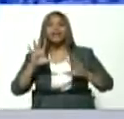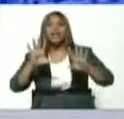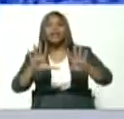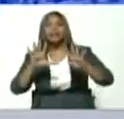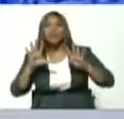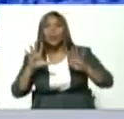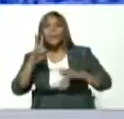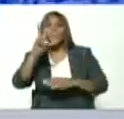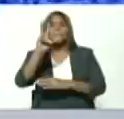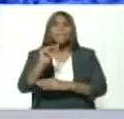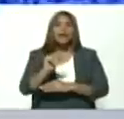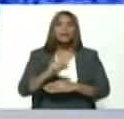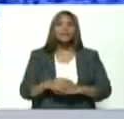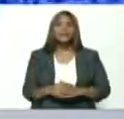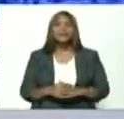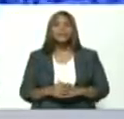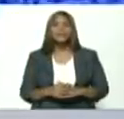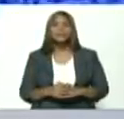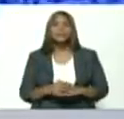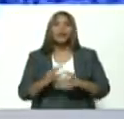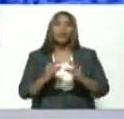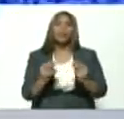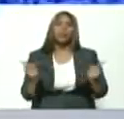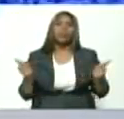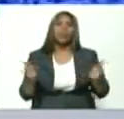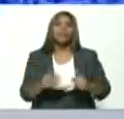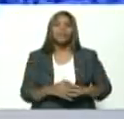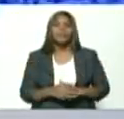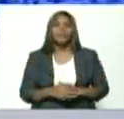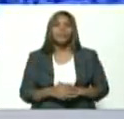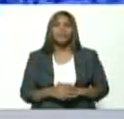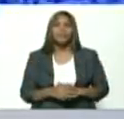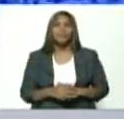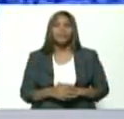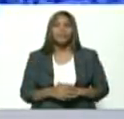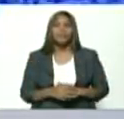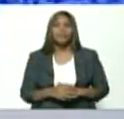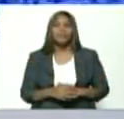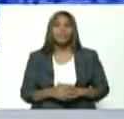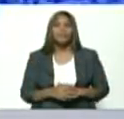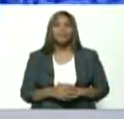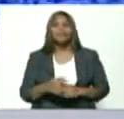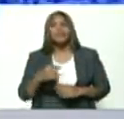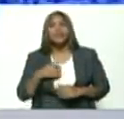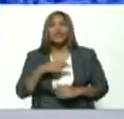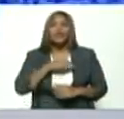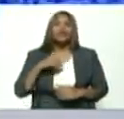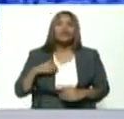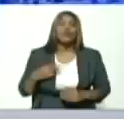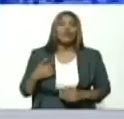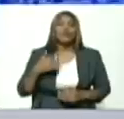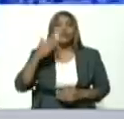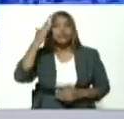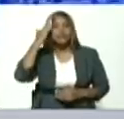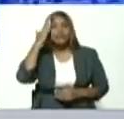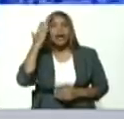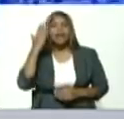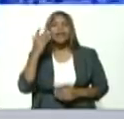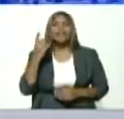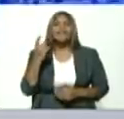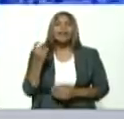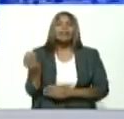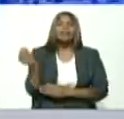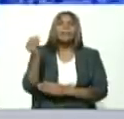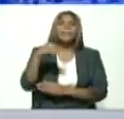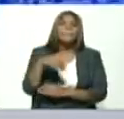20, se disolvió. no lo asumimos con la suficiente